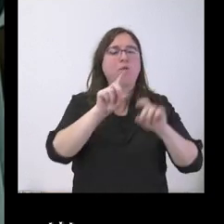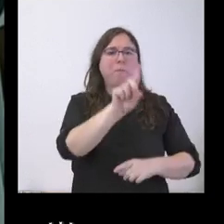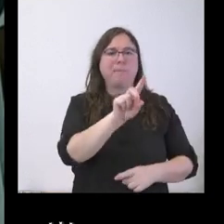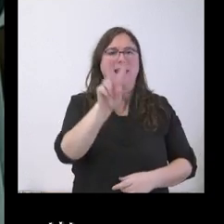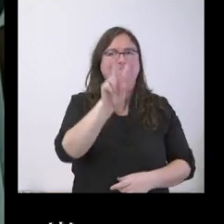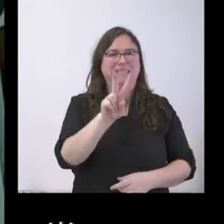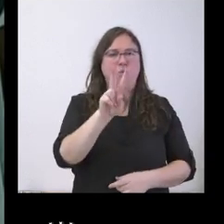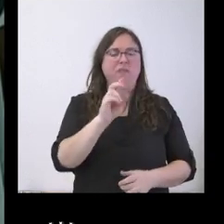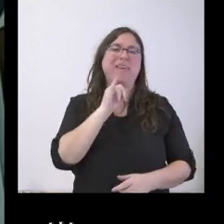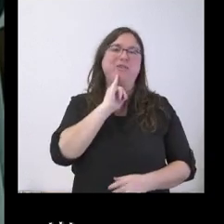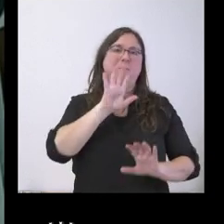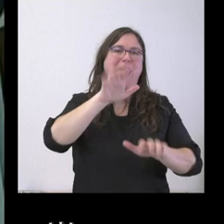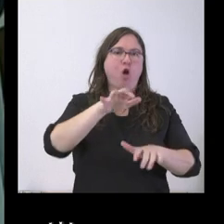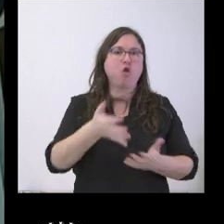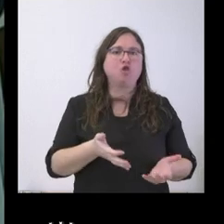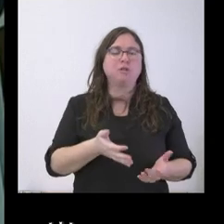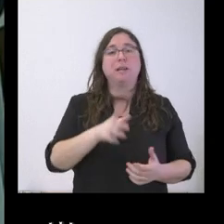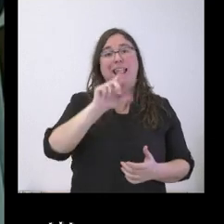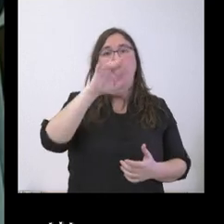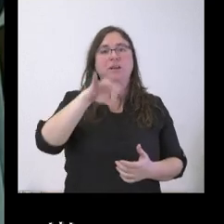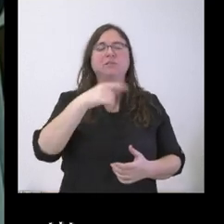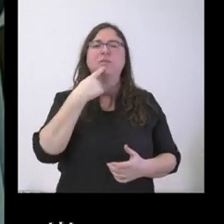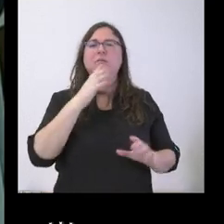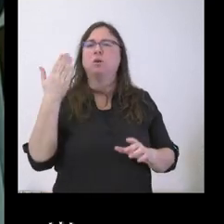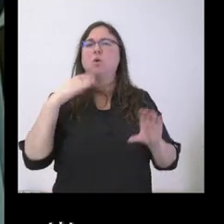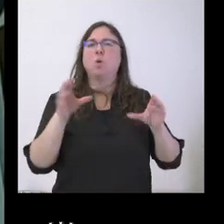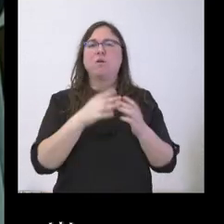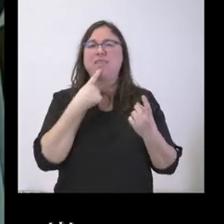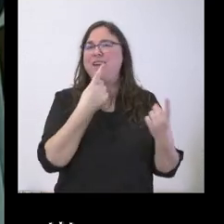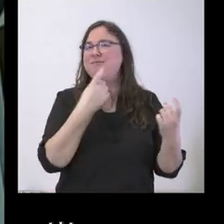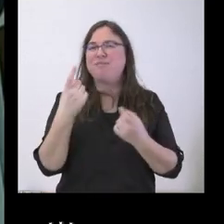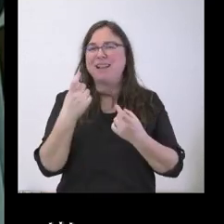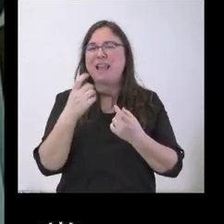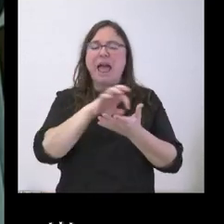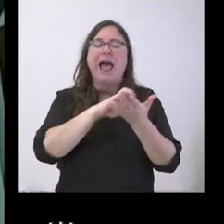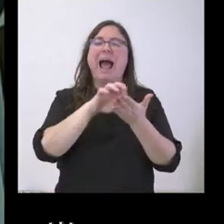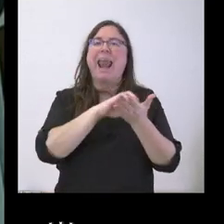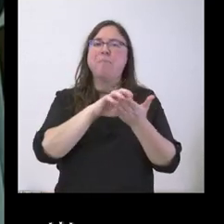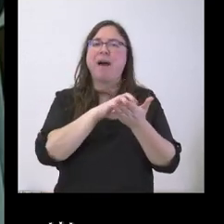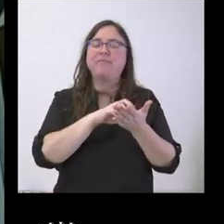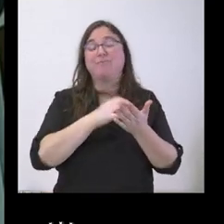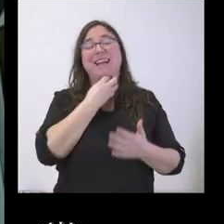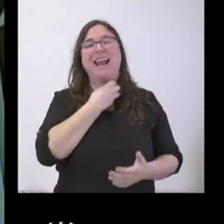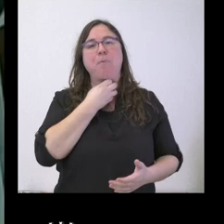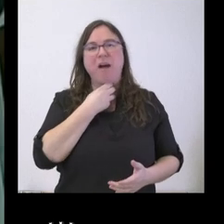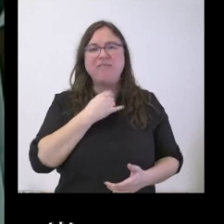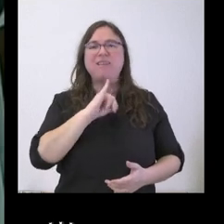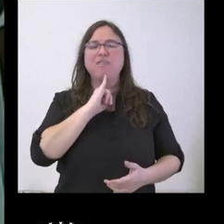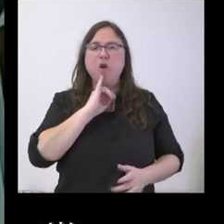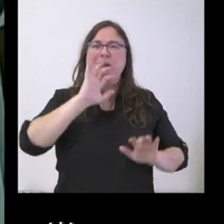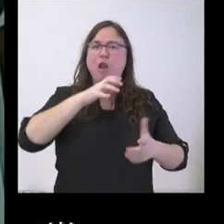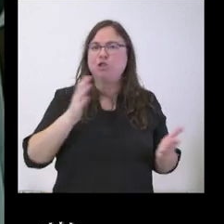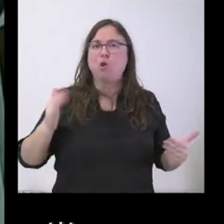y secundaria. La Junta alegó en su día que faltaba una gramática normativa y que faltaba profesorado titulado.